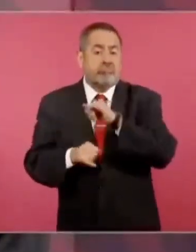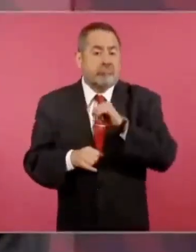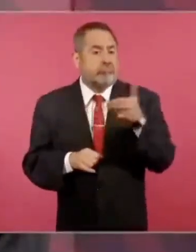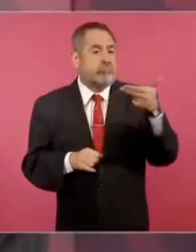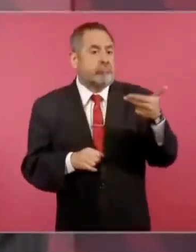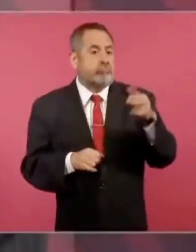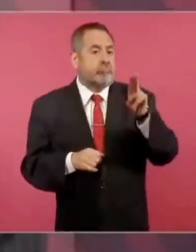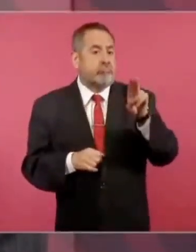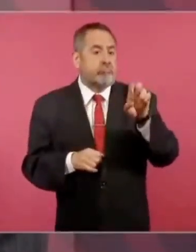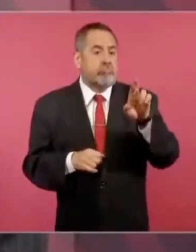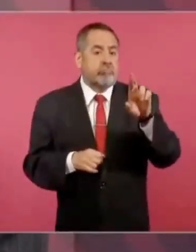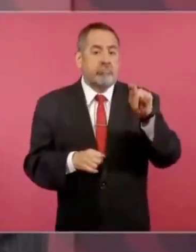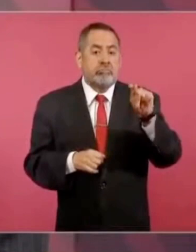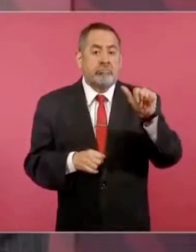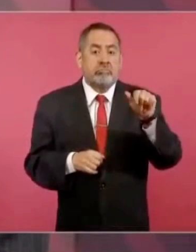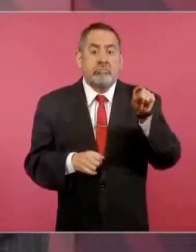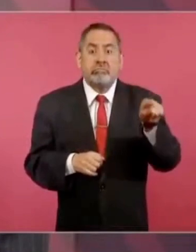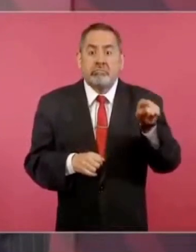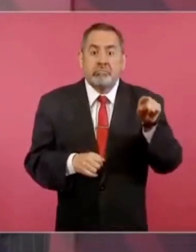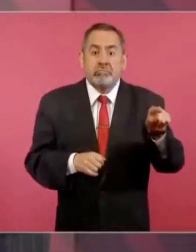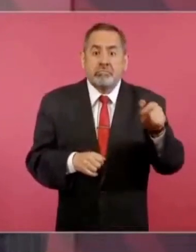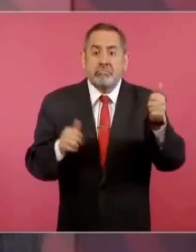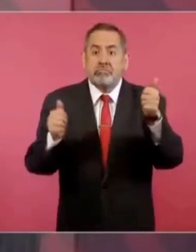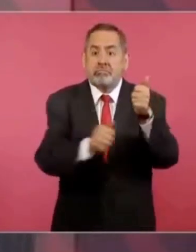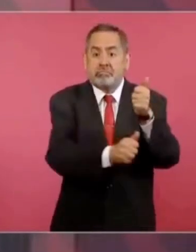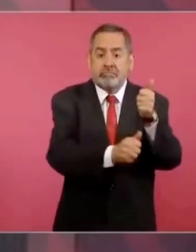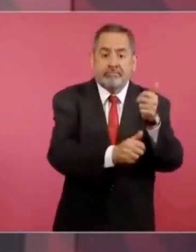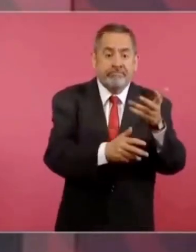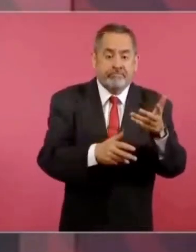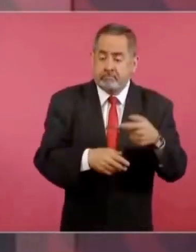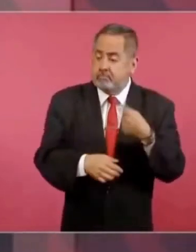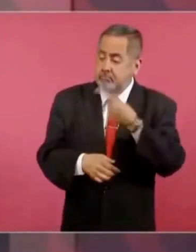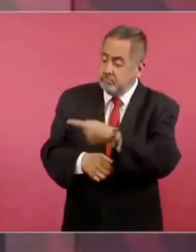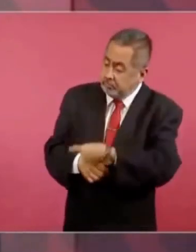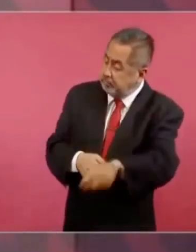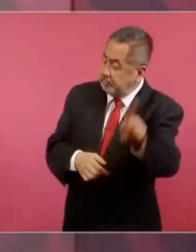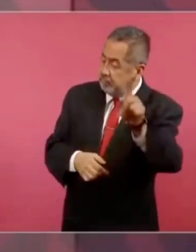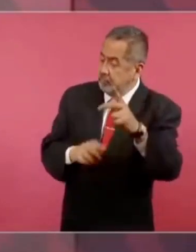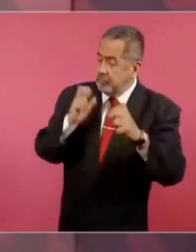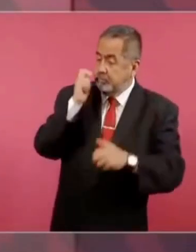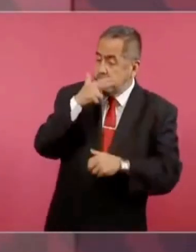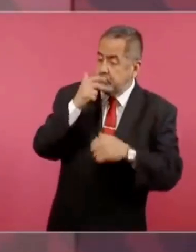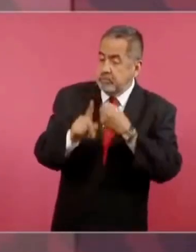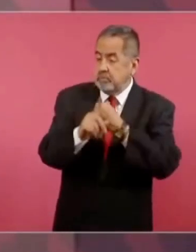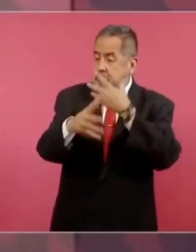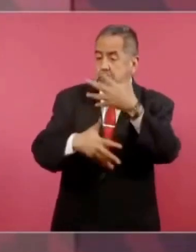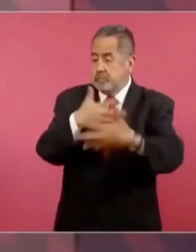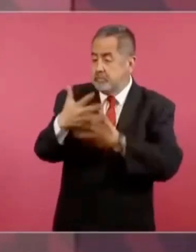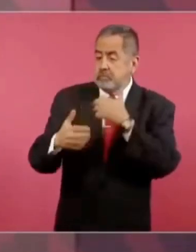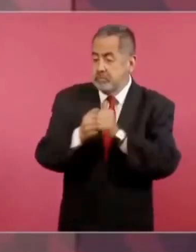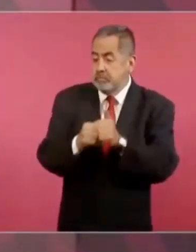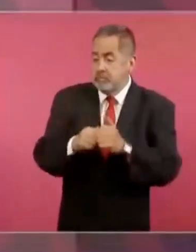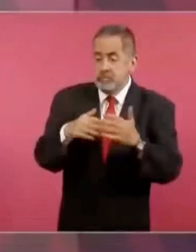para sofocar la rebelión en Chihuahua, la rebelión de Orozco.